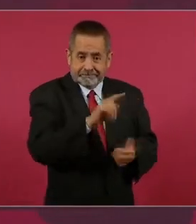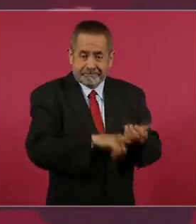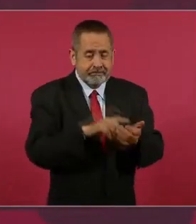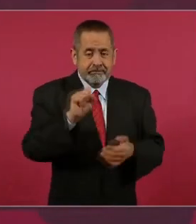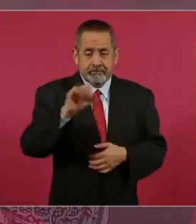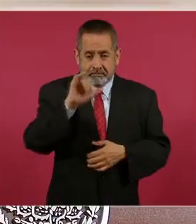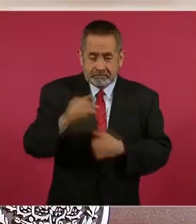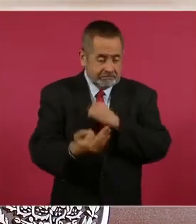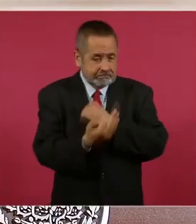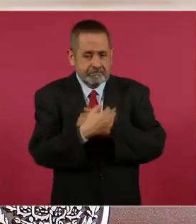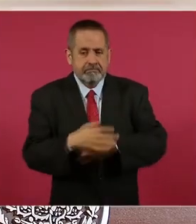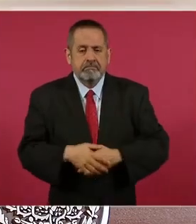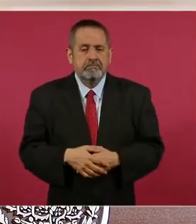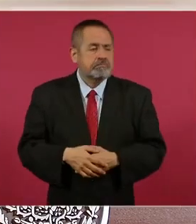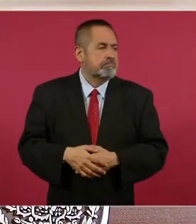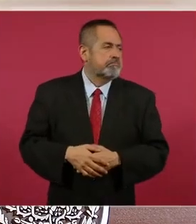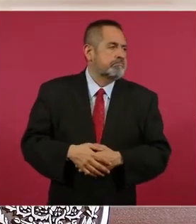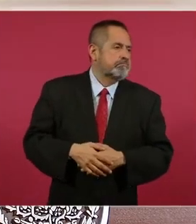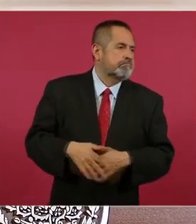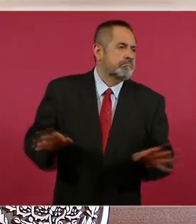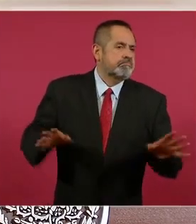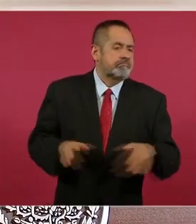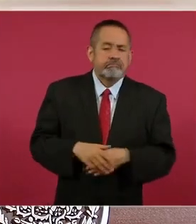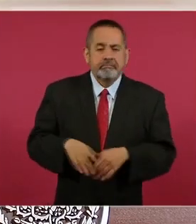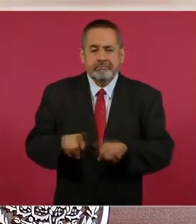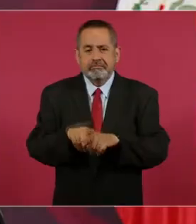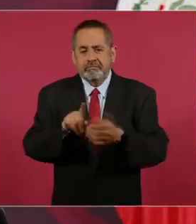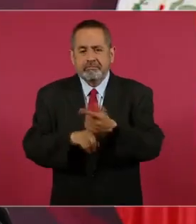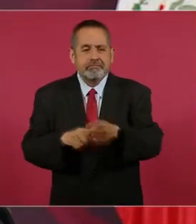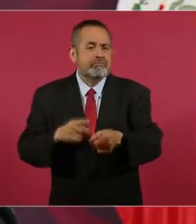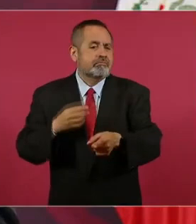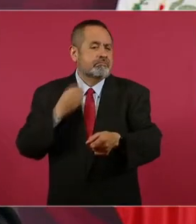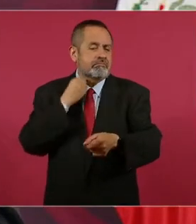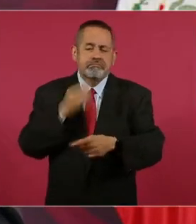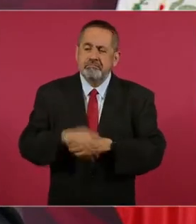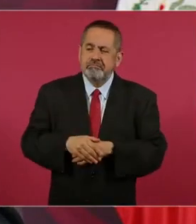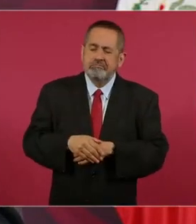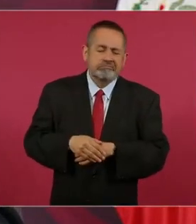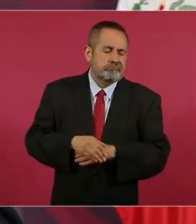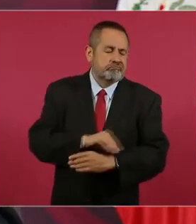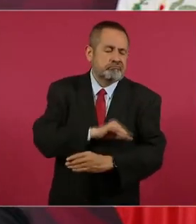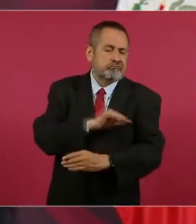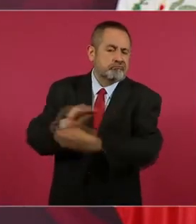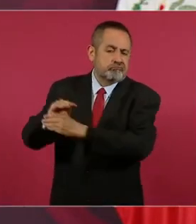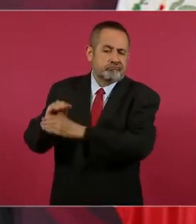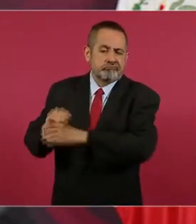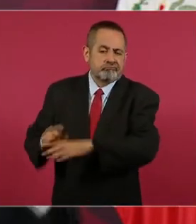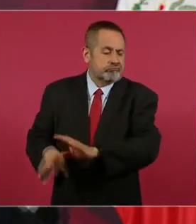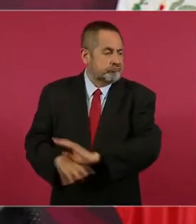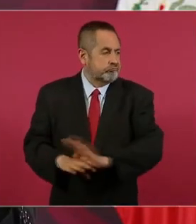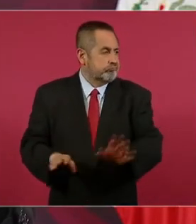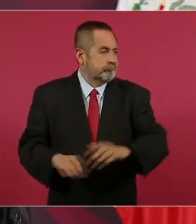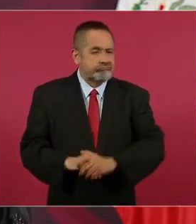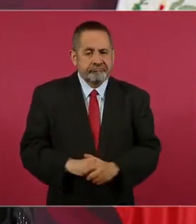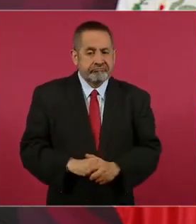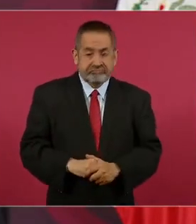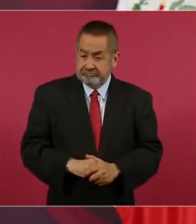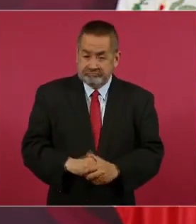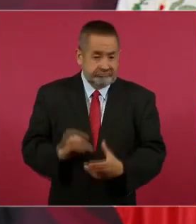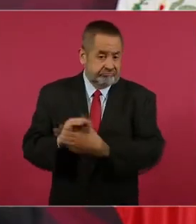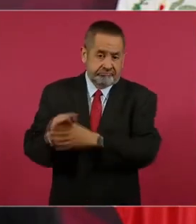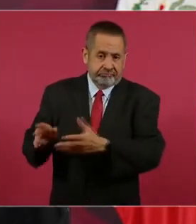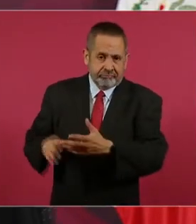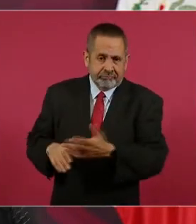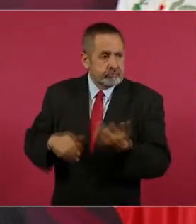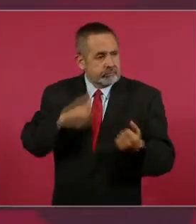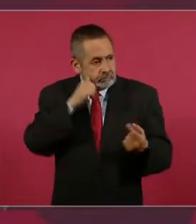como dicen los abogados, palo, en